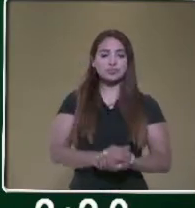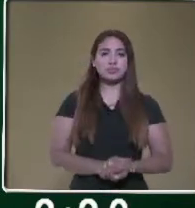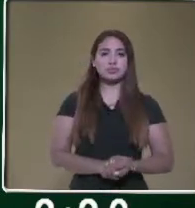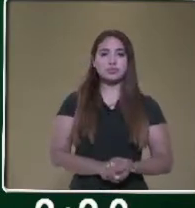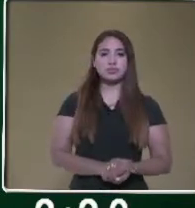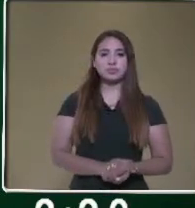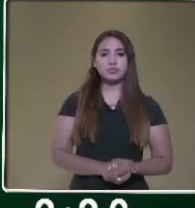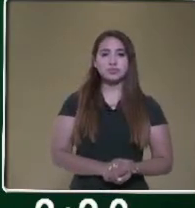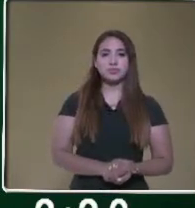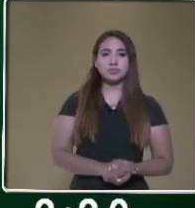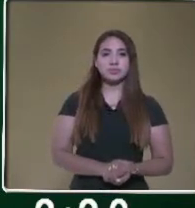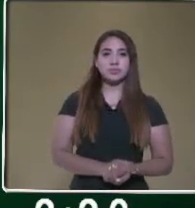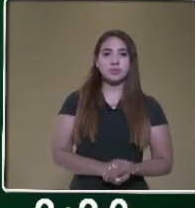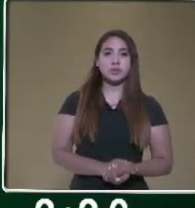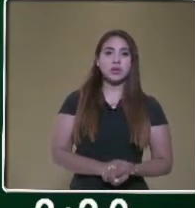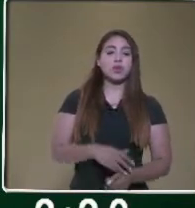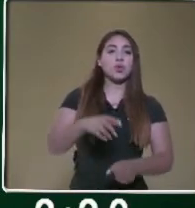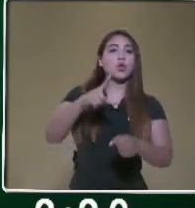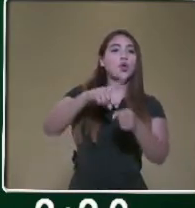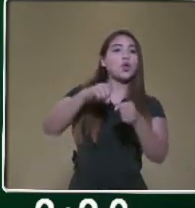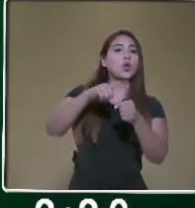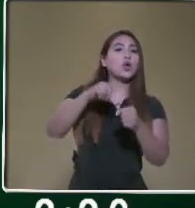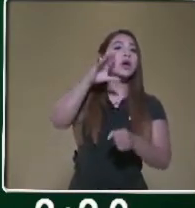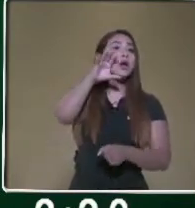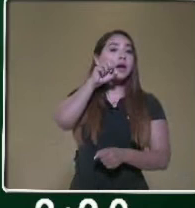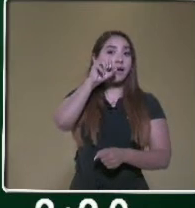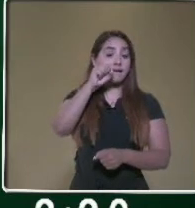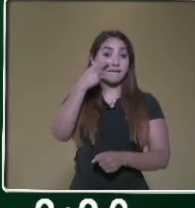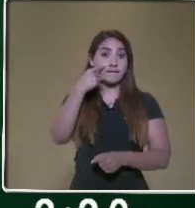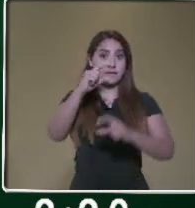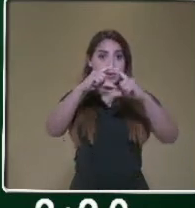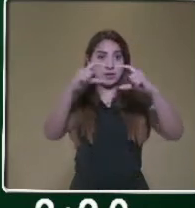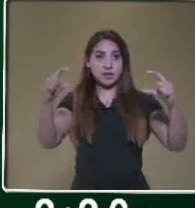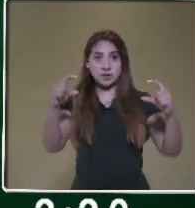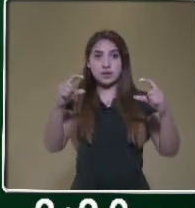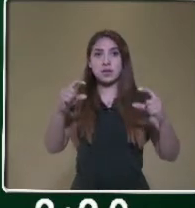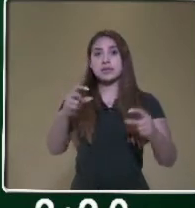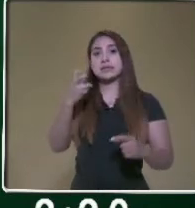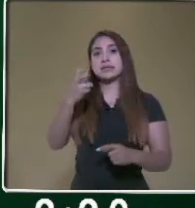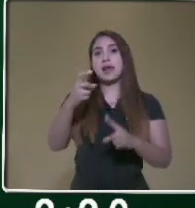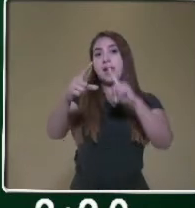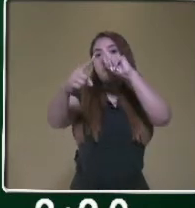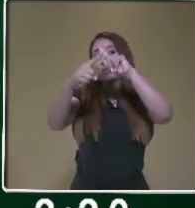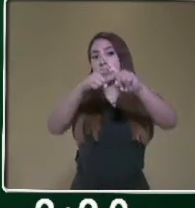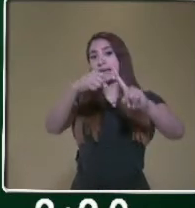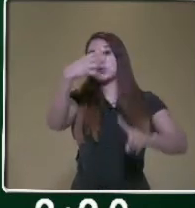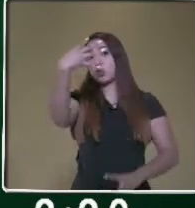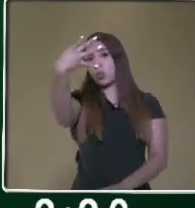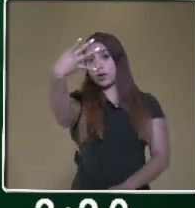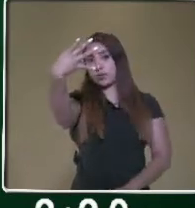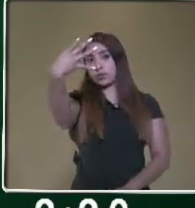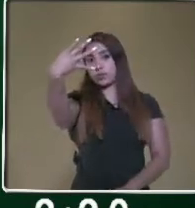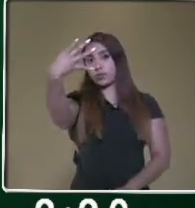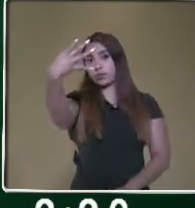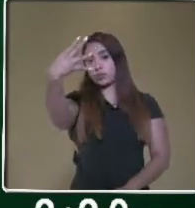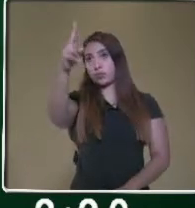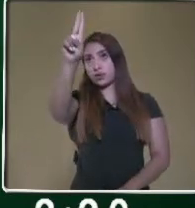están en color anaranjado corresponden a la multiplicación que hizo el 4, que está ocupando el lugar de las unidades.